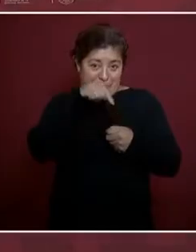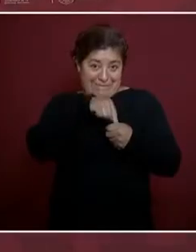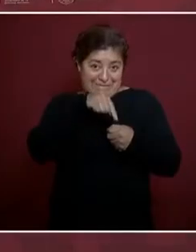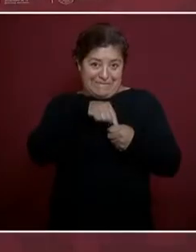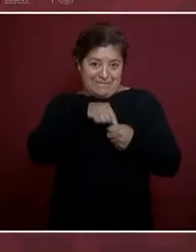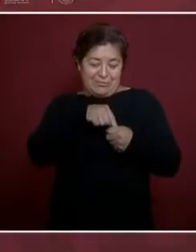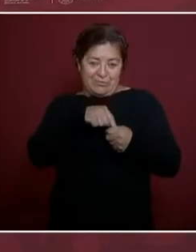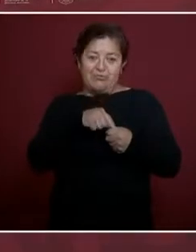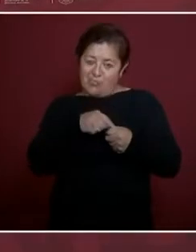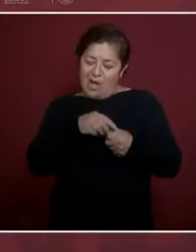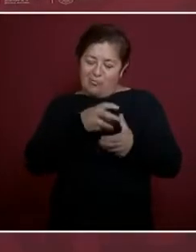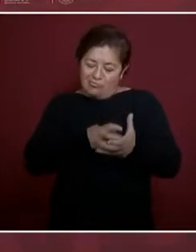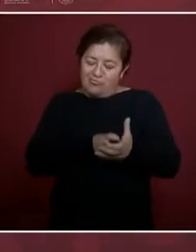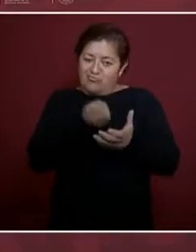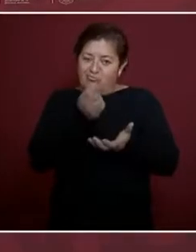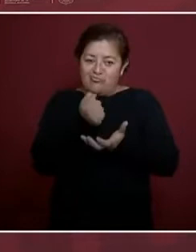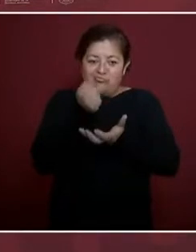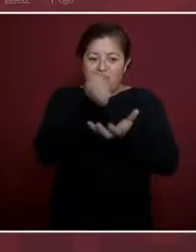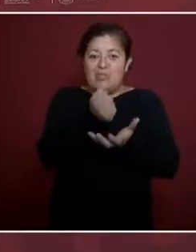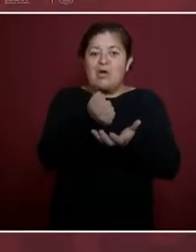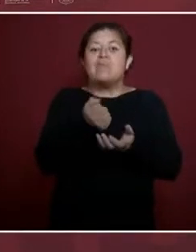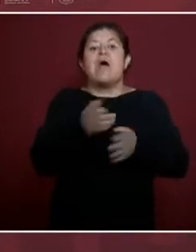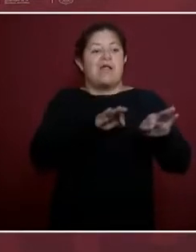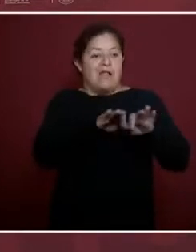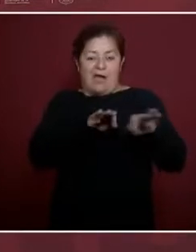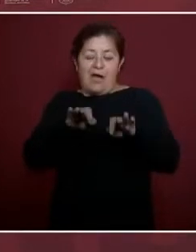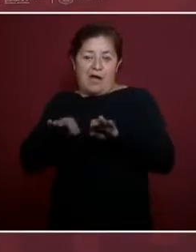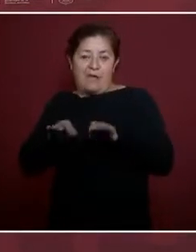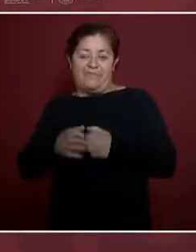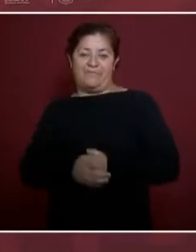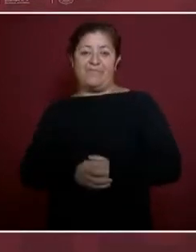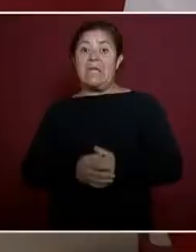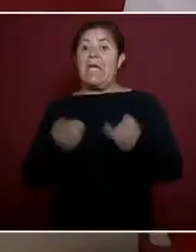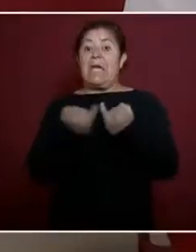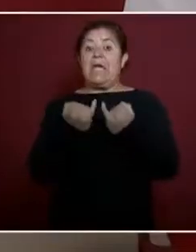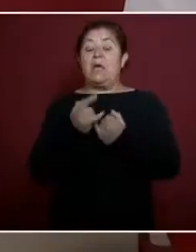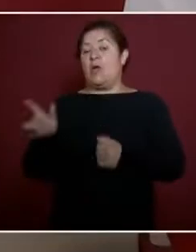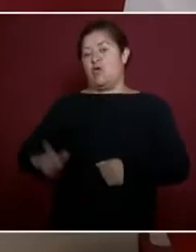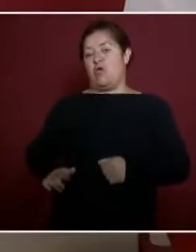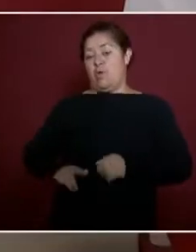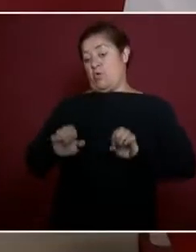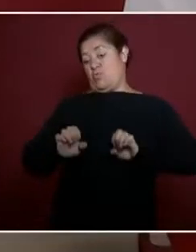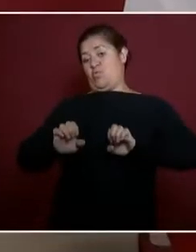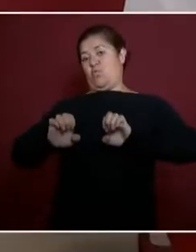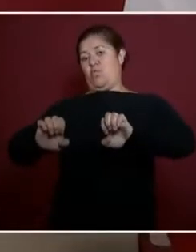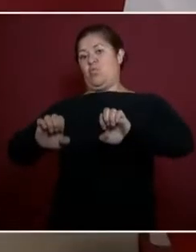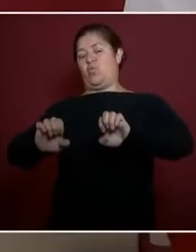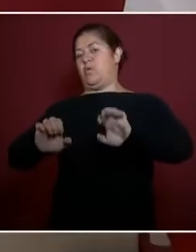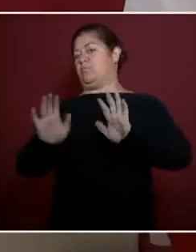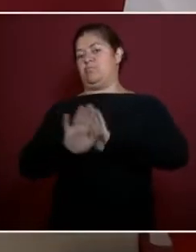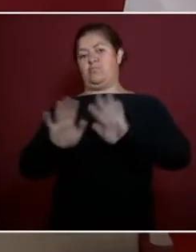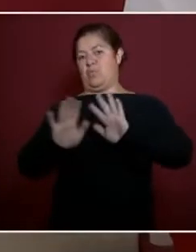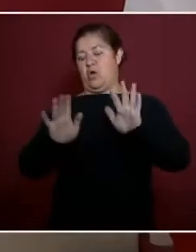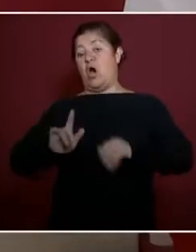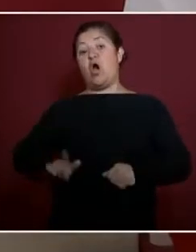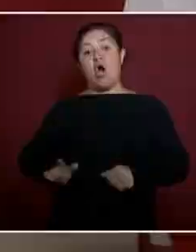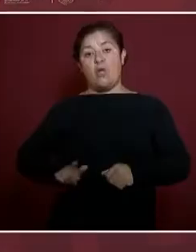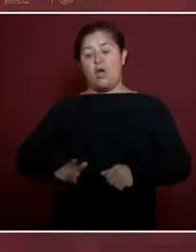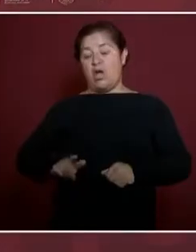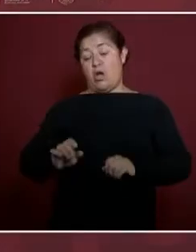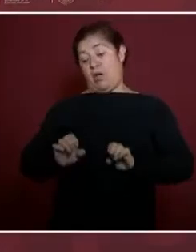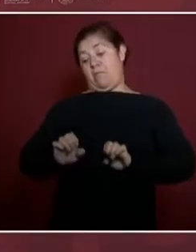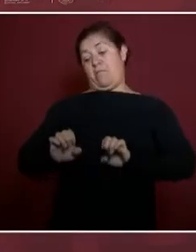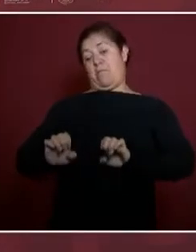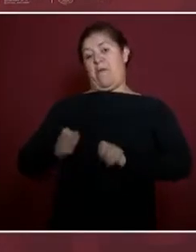y por no permitir los lujos en el gobierno, porque no puede haber gobierno rico